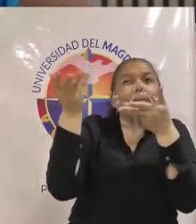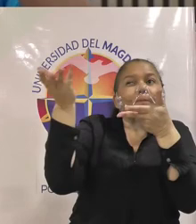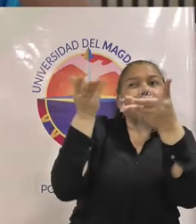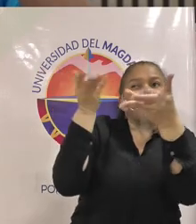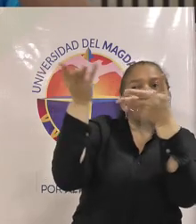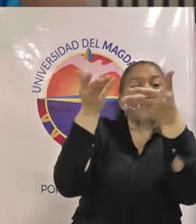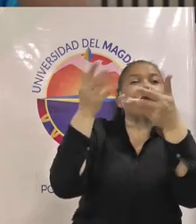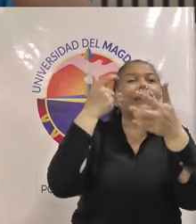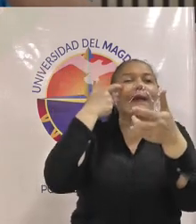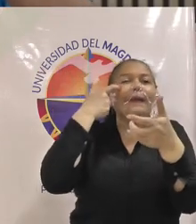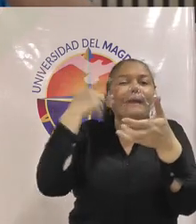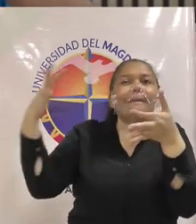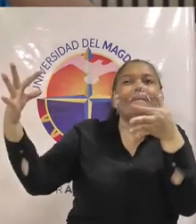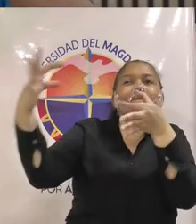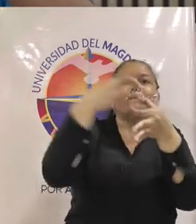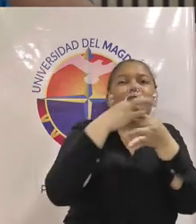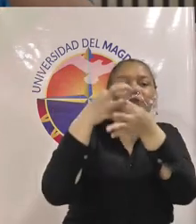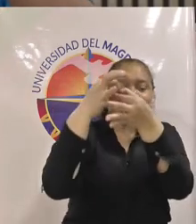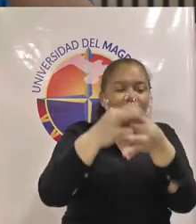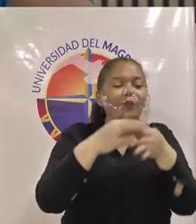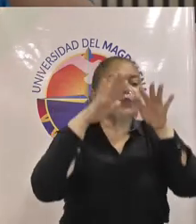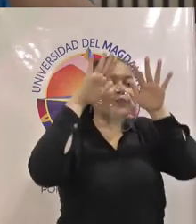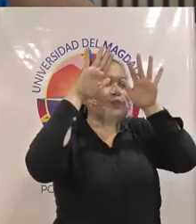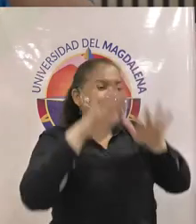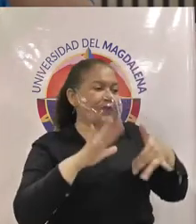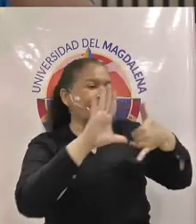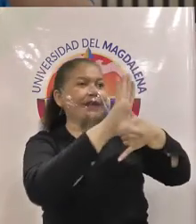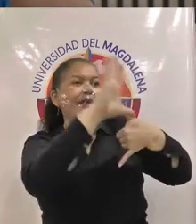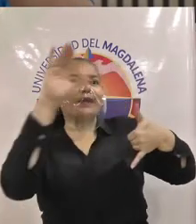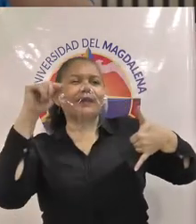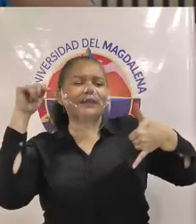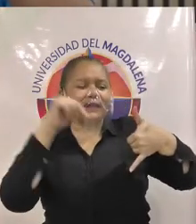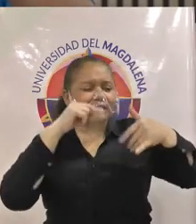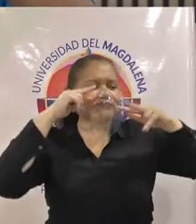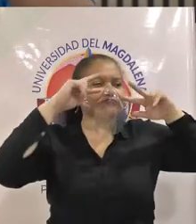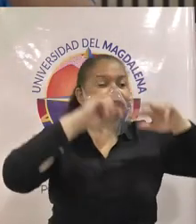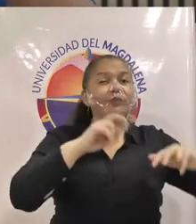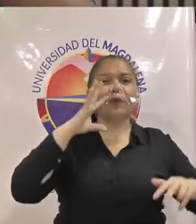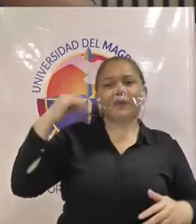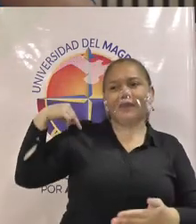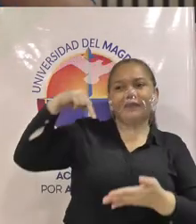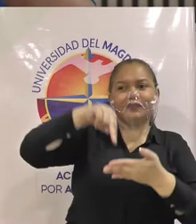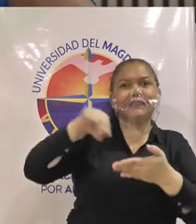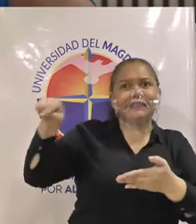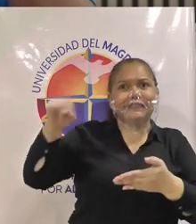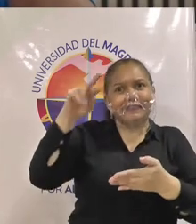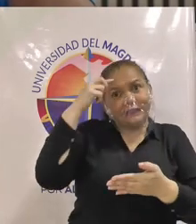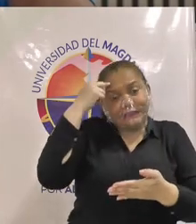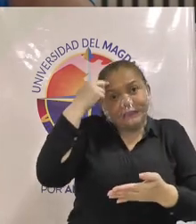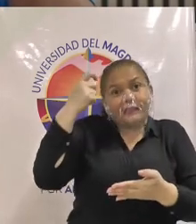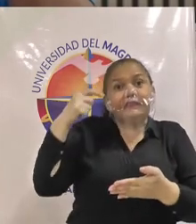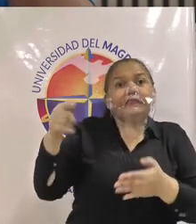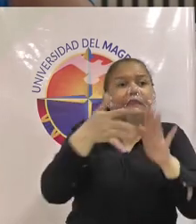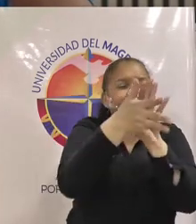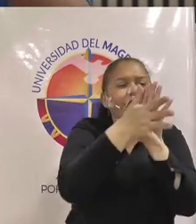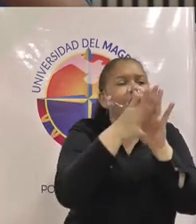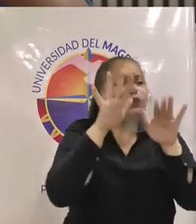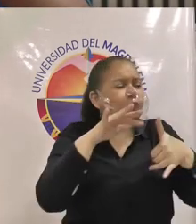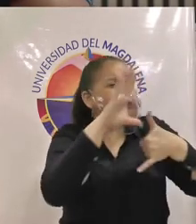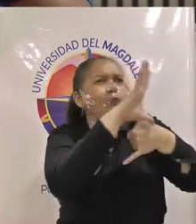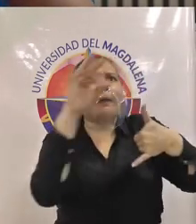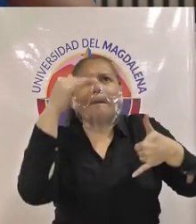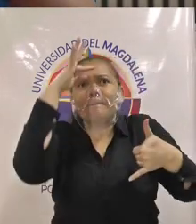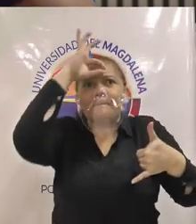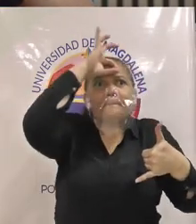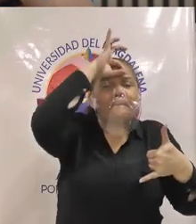del conocimiento científico propio de nuestra región articularnos con los distintos adornos con los distintos actores